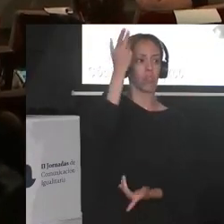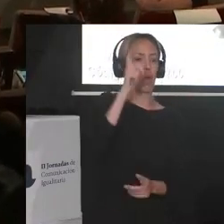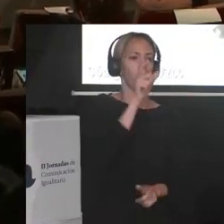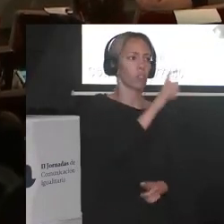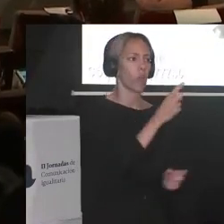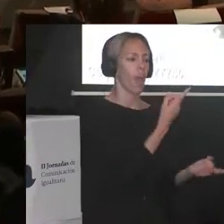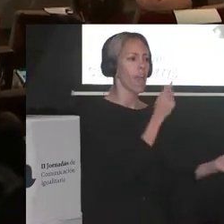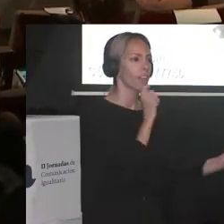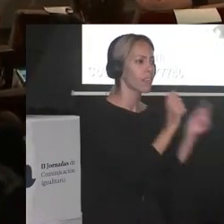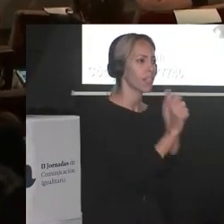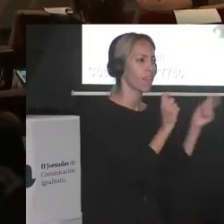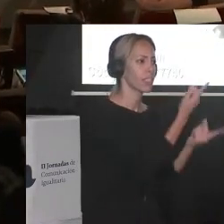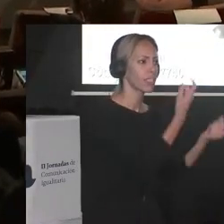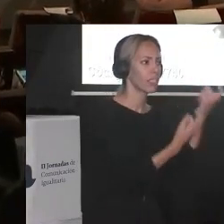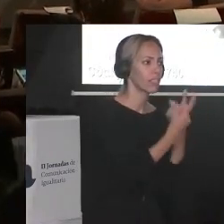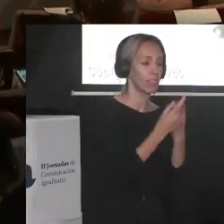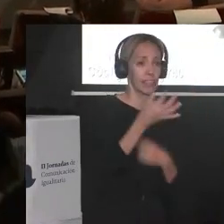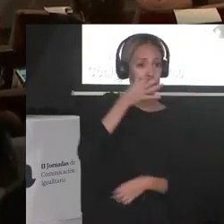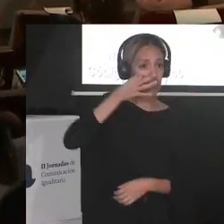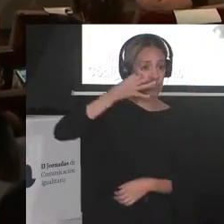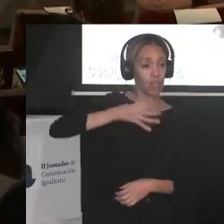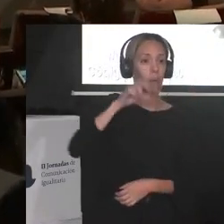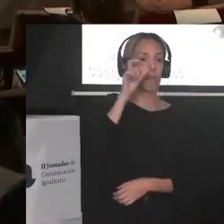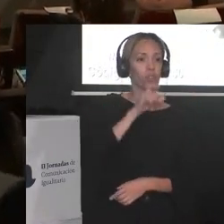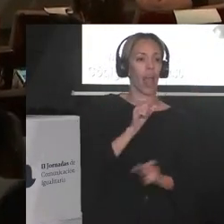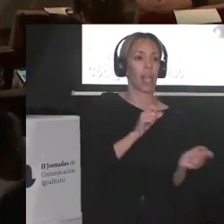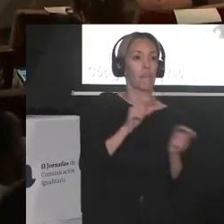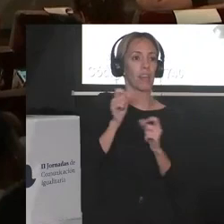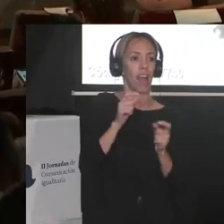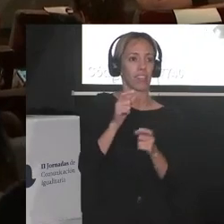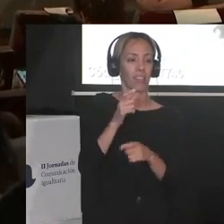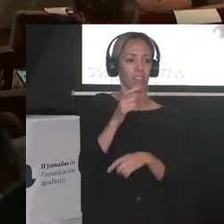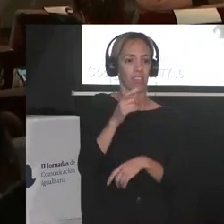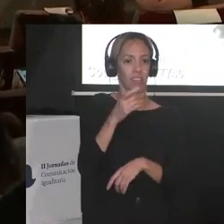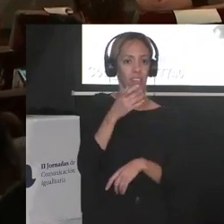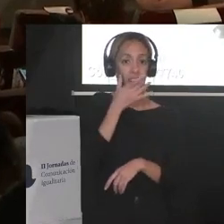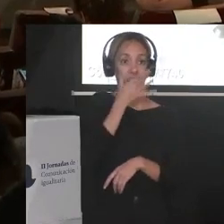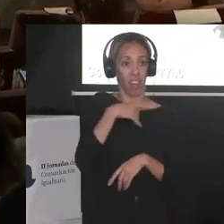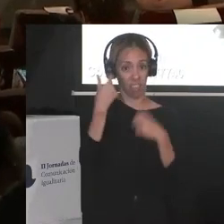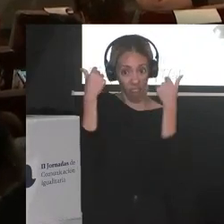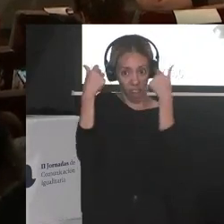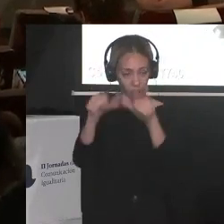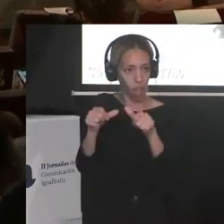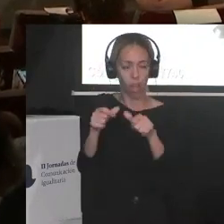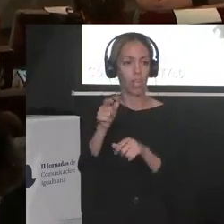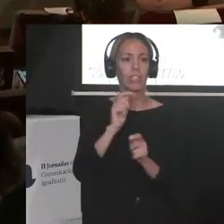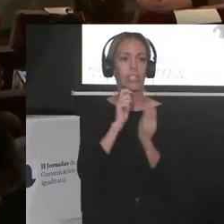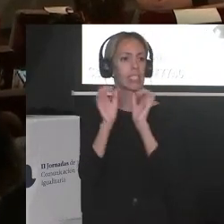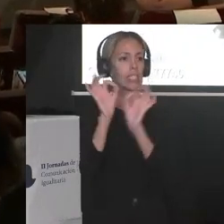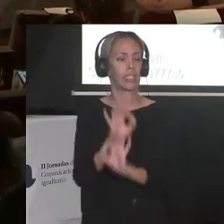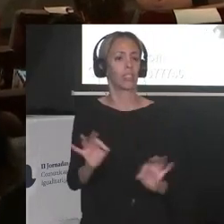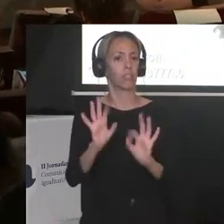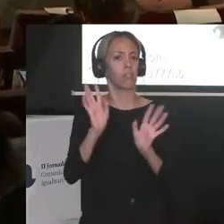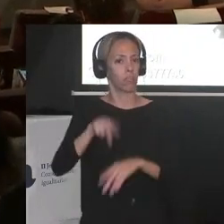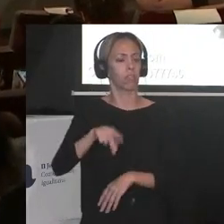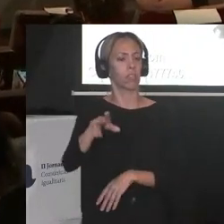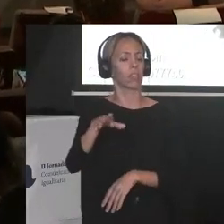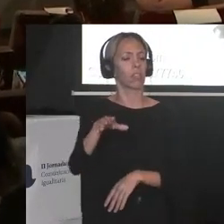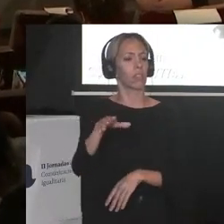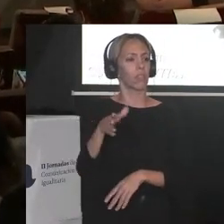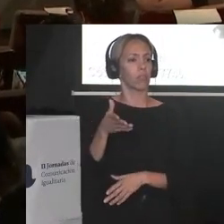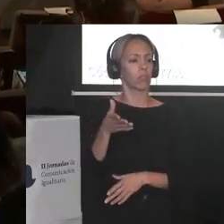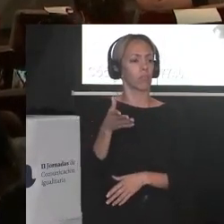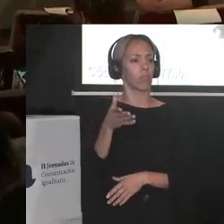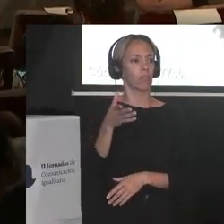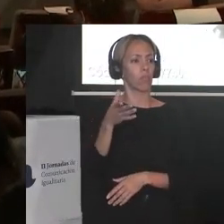personas y nunca se entrevista a las personas racializadas inmigrantes en las historias que no están directamente atravesadas por nuestro